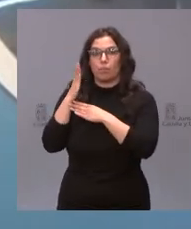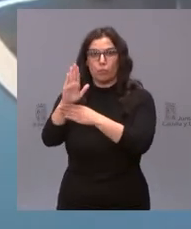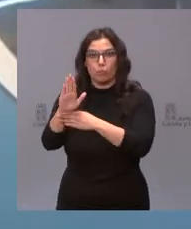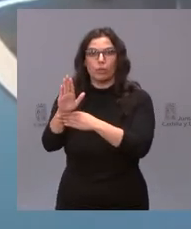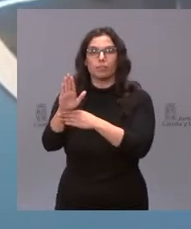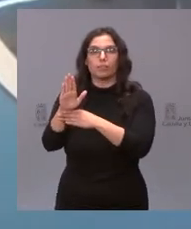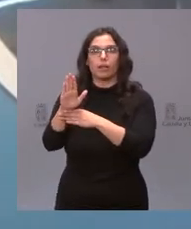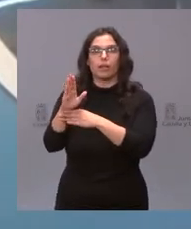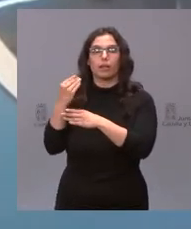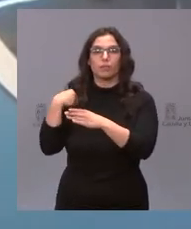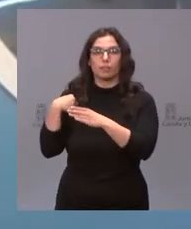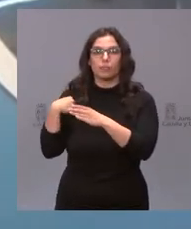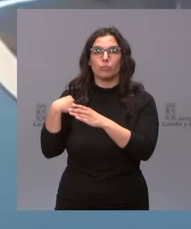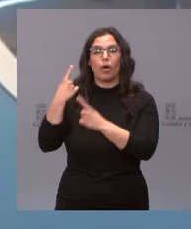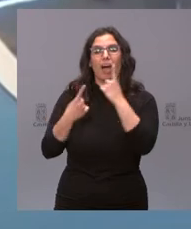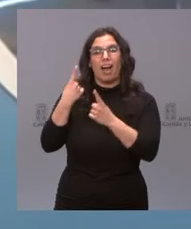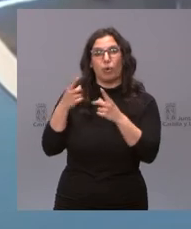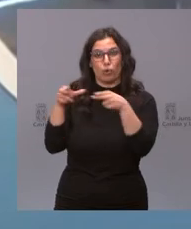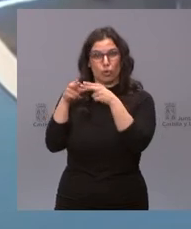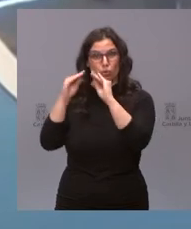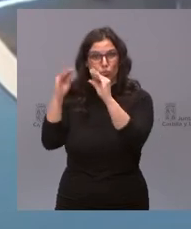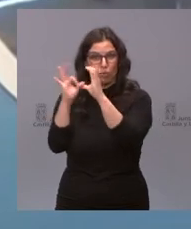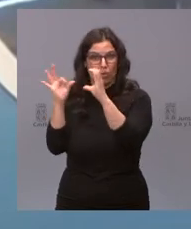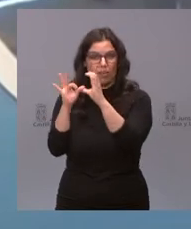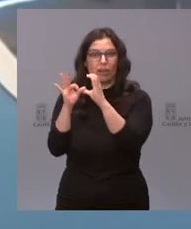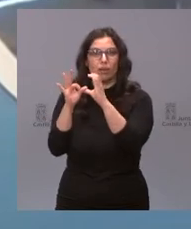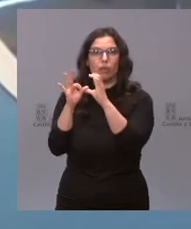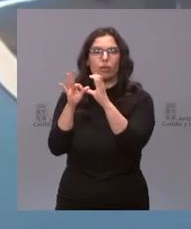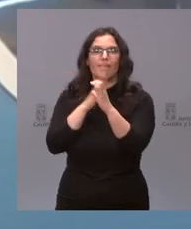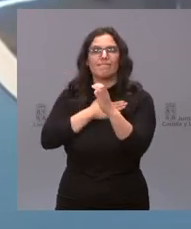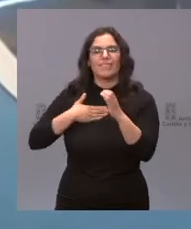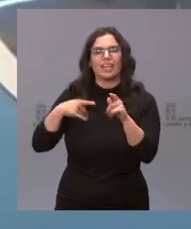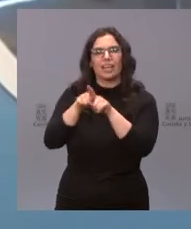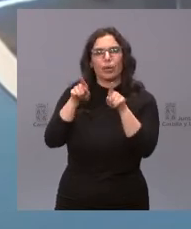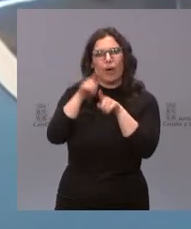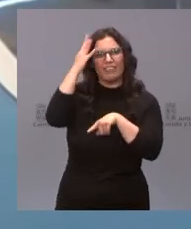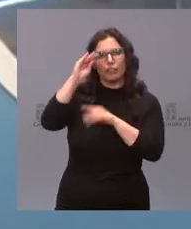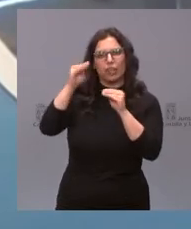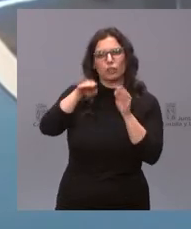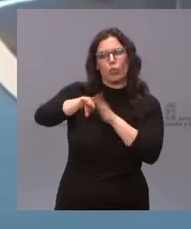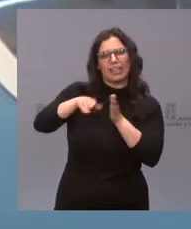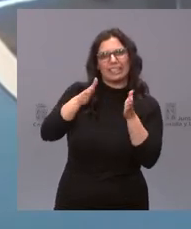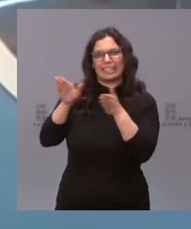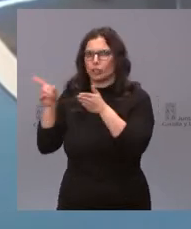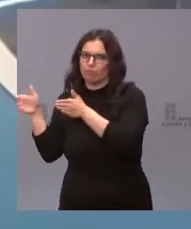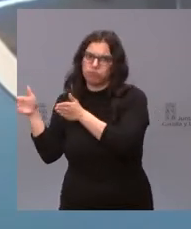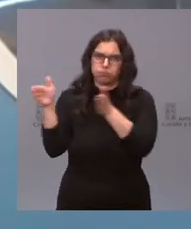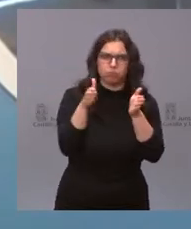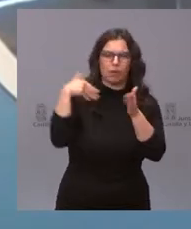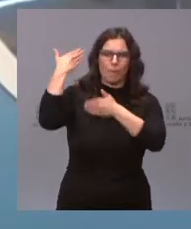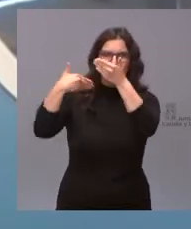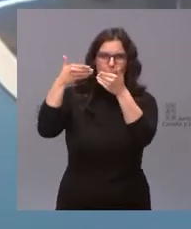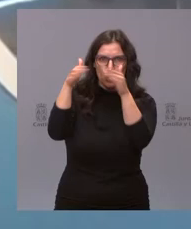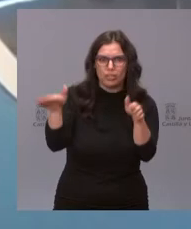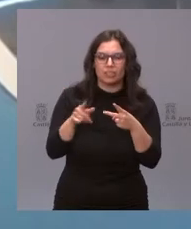de Ciudadanos, unos mil militantes que piden un regreso al centro progresista de su partido y al presidente de la Junta y